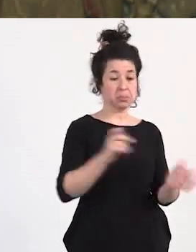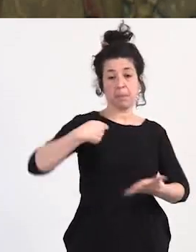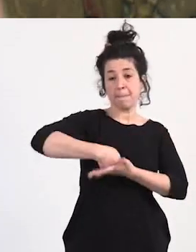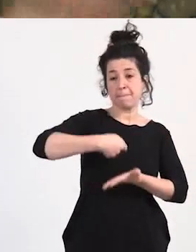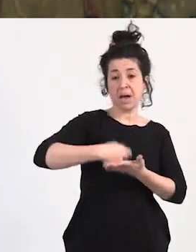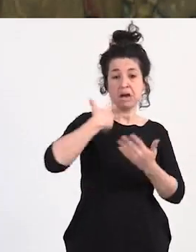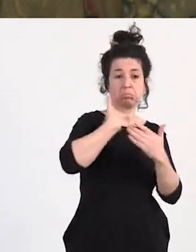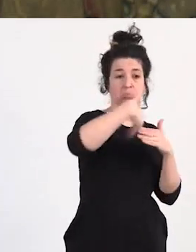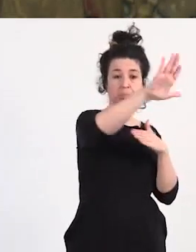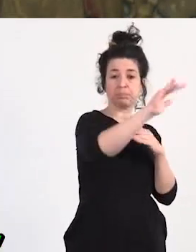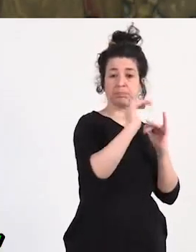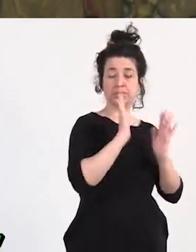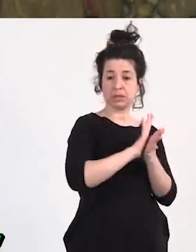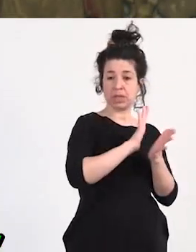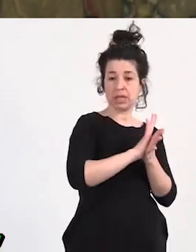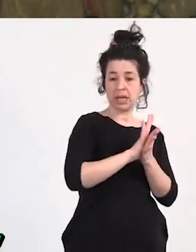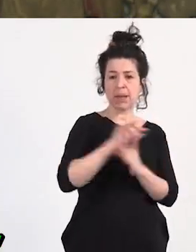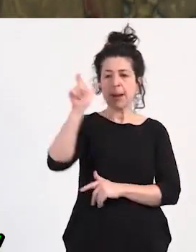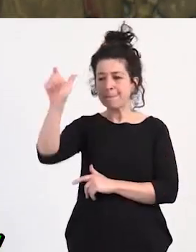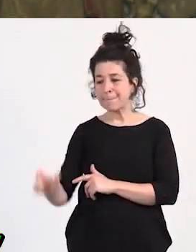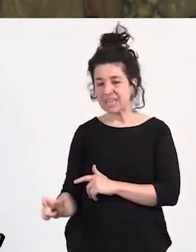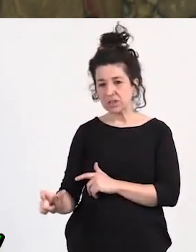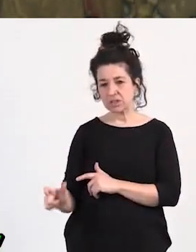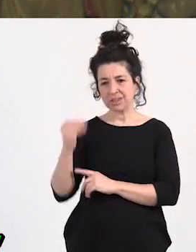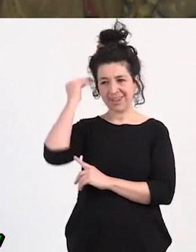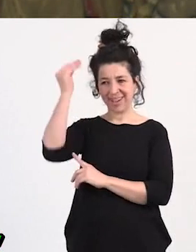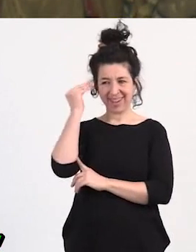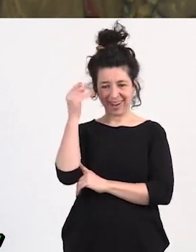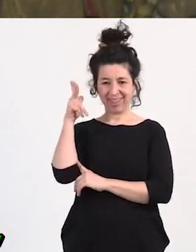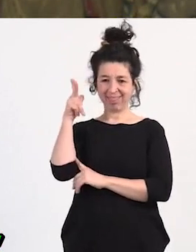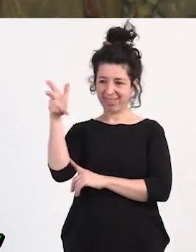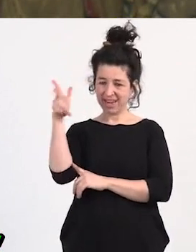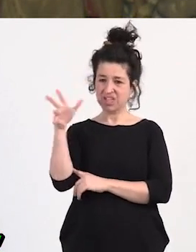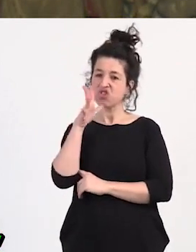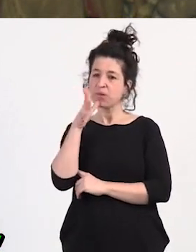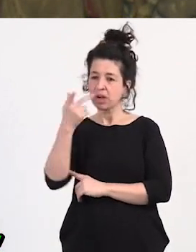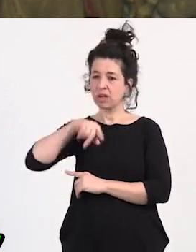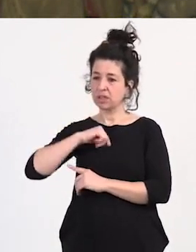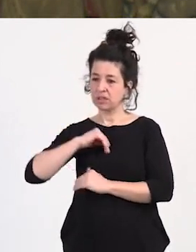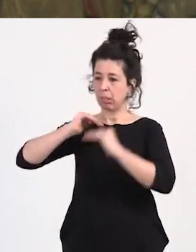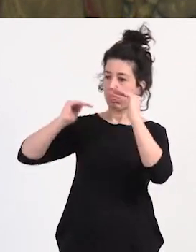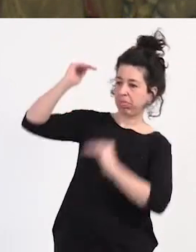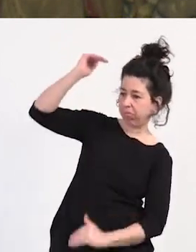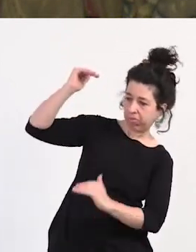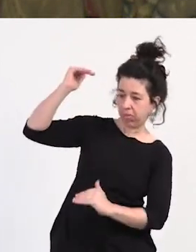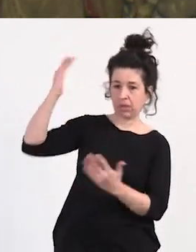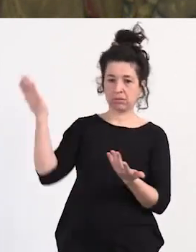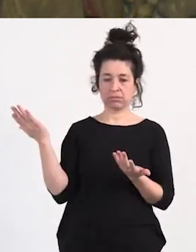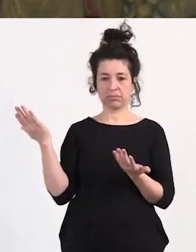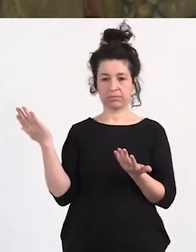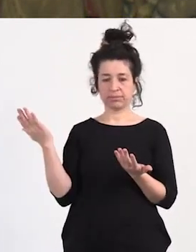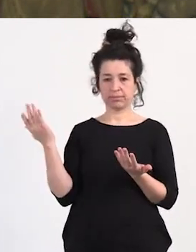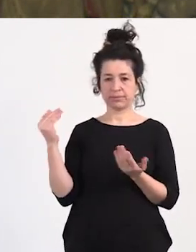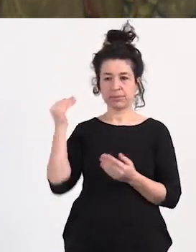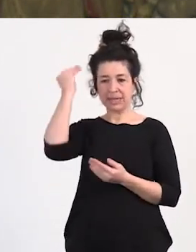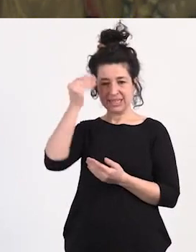y se va tranquilamente quiere ese servicio la persona que se cree con derechos porque nosotras somos menos que nada porque se cree que el